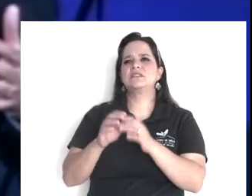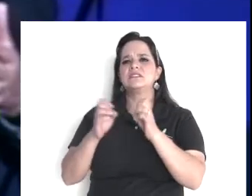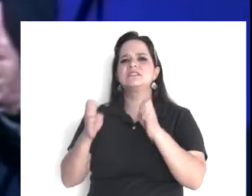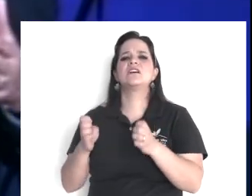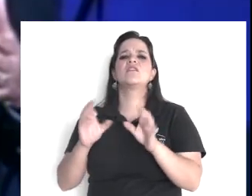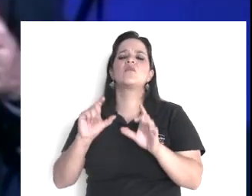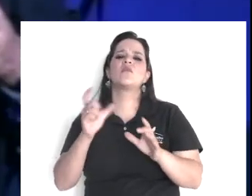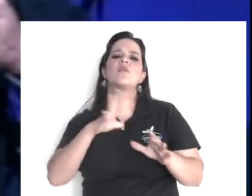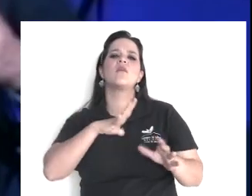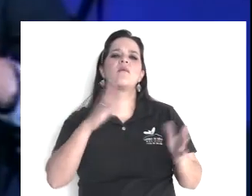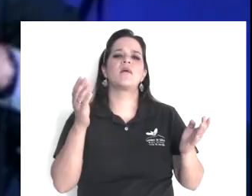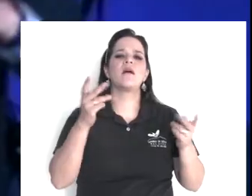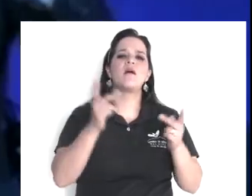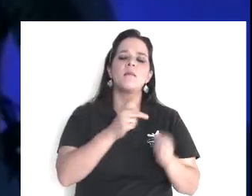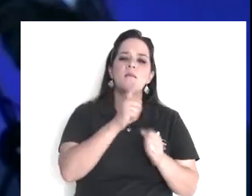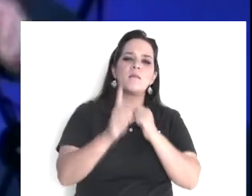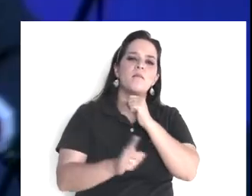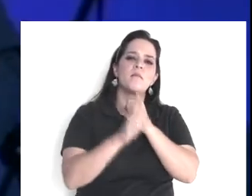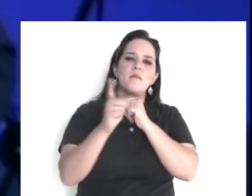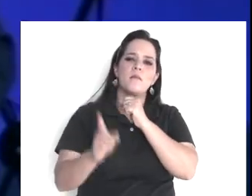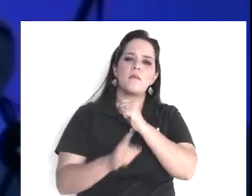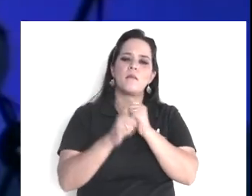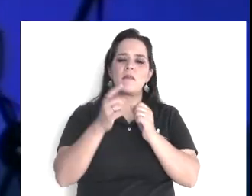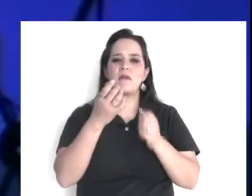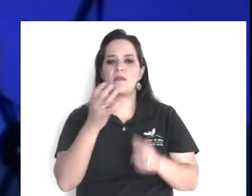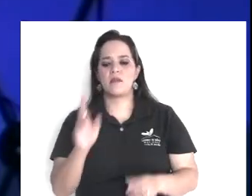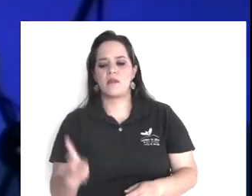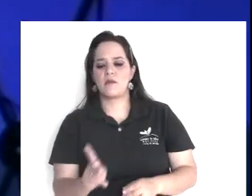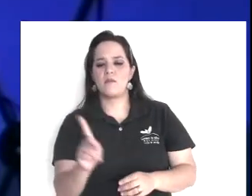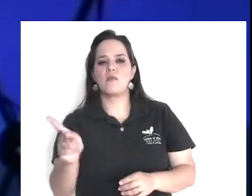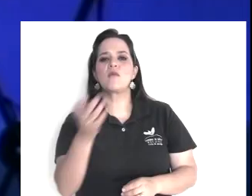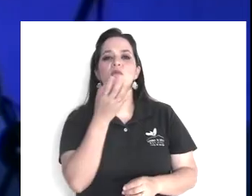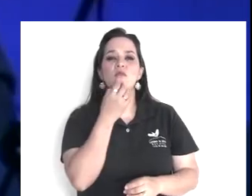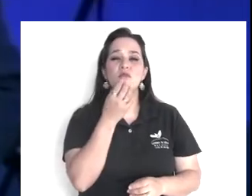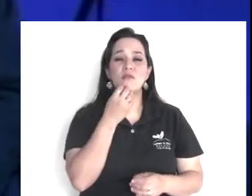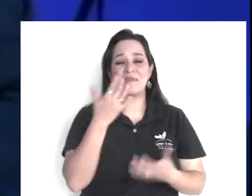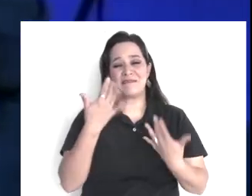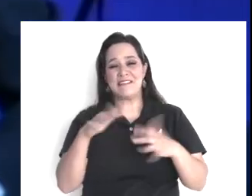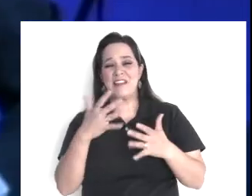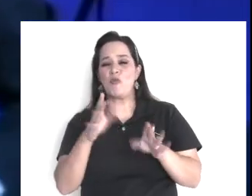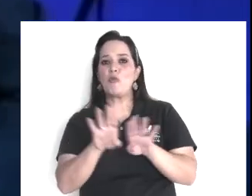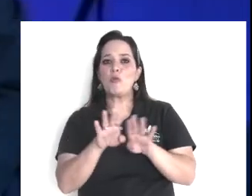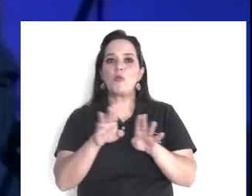israelitas, que ya rondaban, en los tres millones, ¿te imaginas?